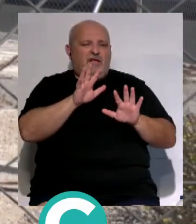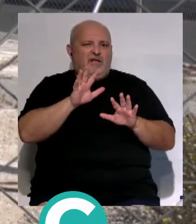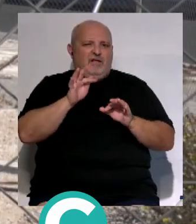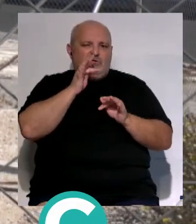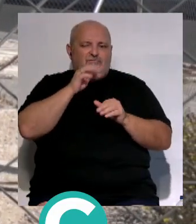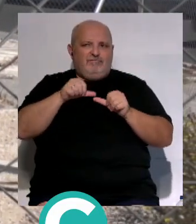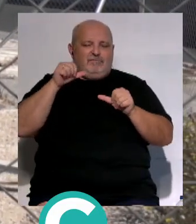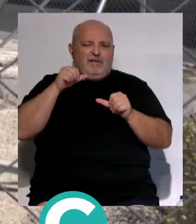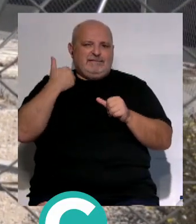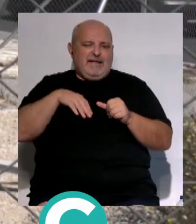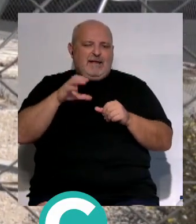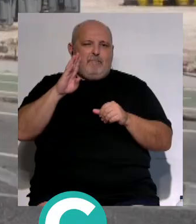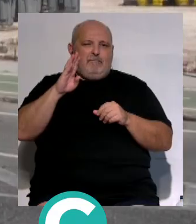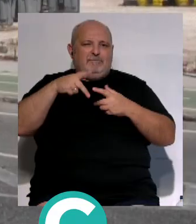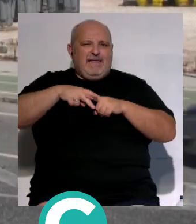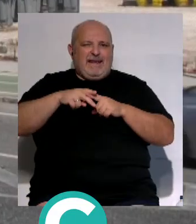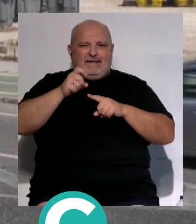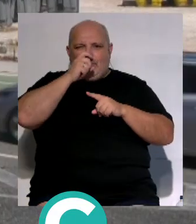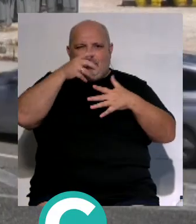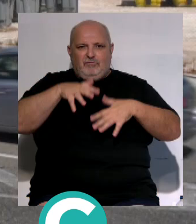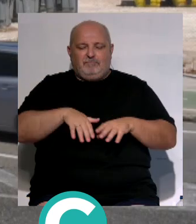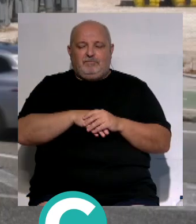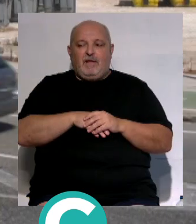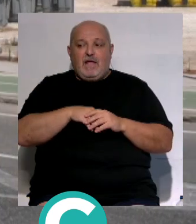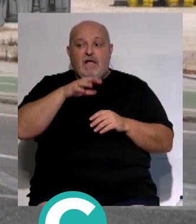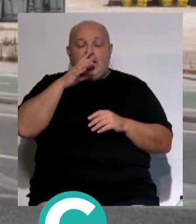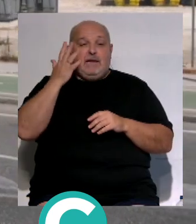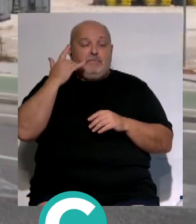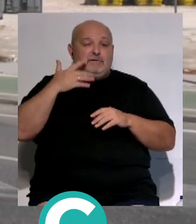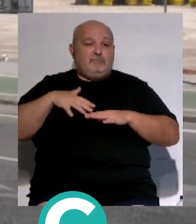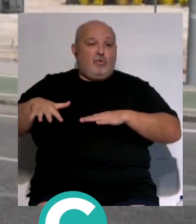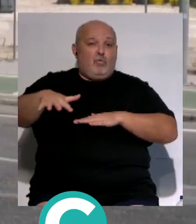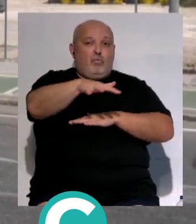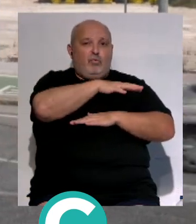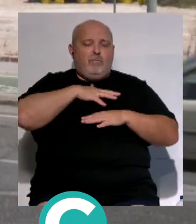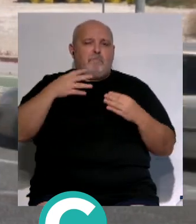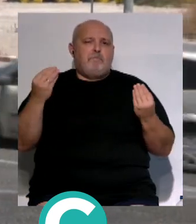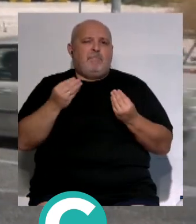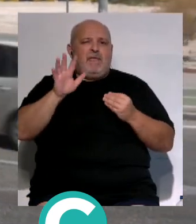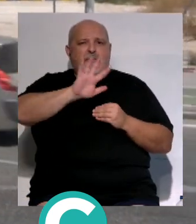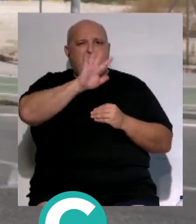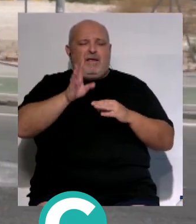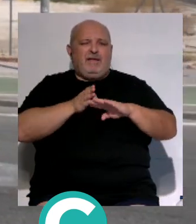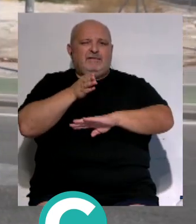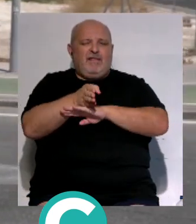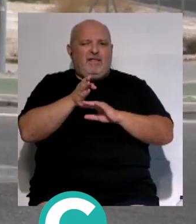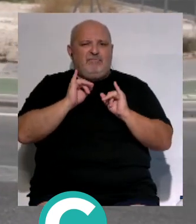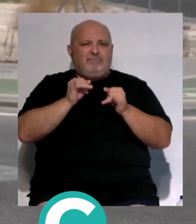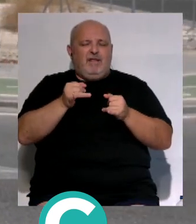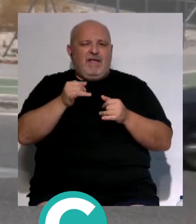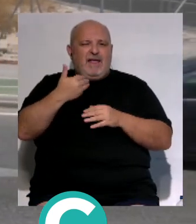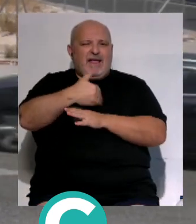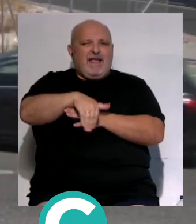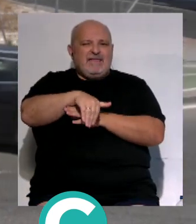en pie de los antiguos talleres pastoriza. Con el adecentamiento y limpieza de la parcela se ha mejorado la imagen de la entrada de la ciudad por la calle